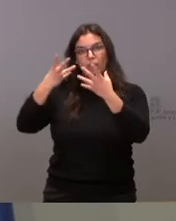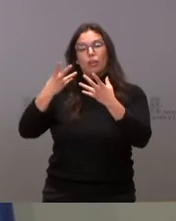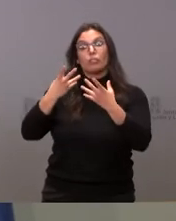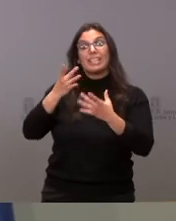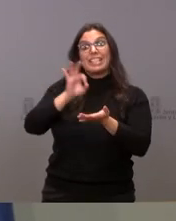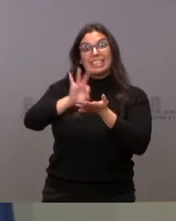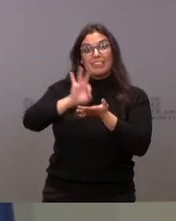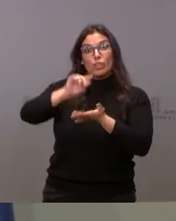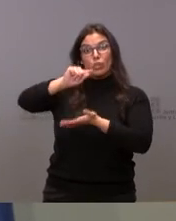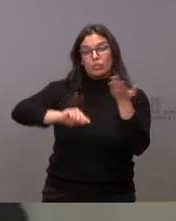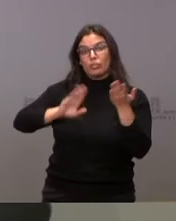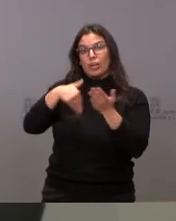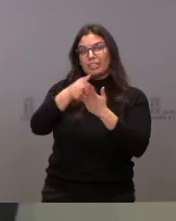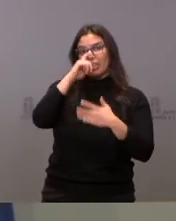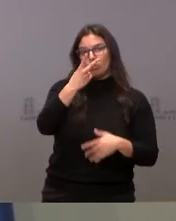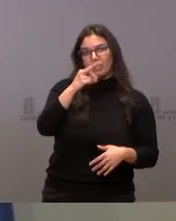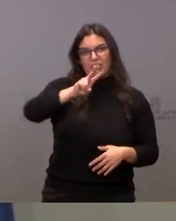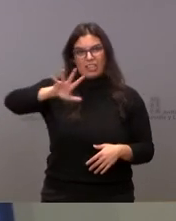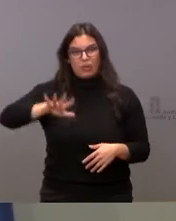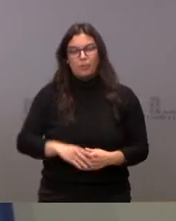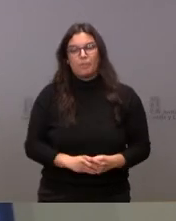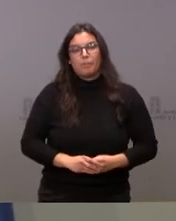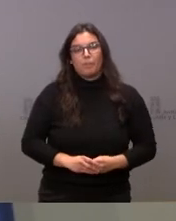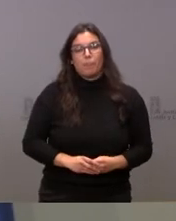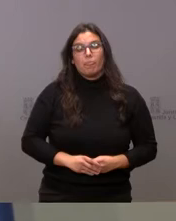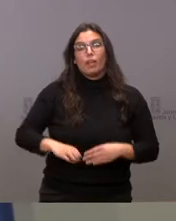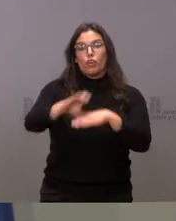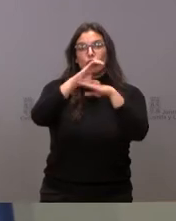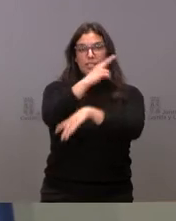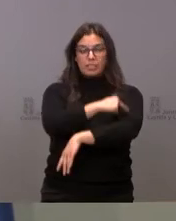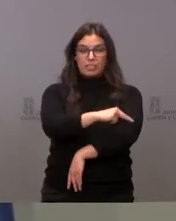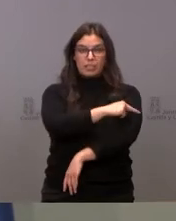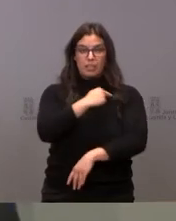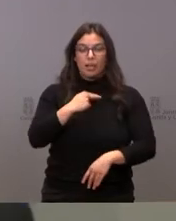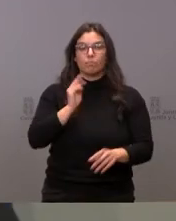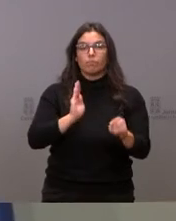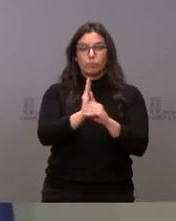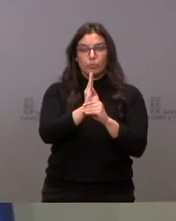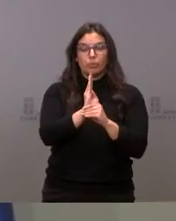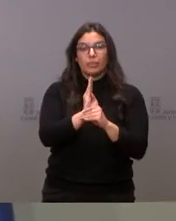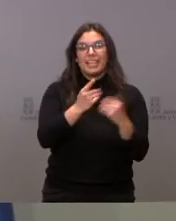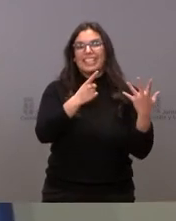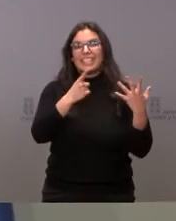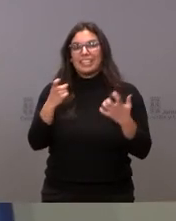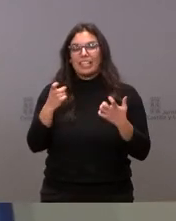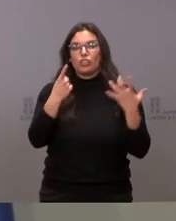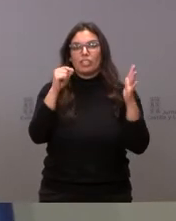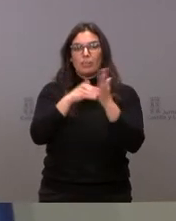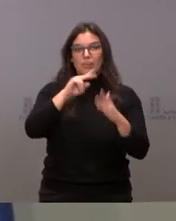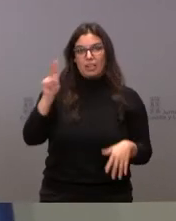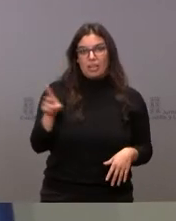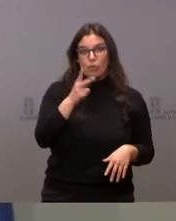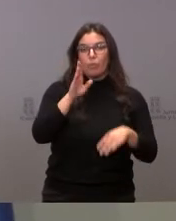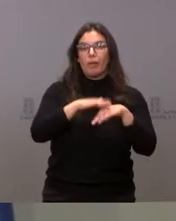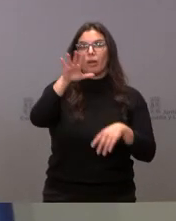el año 2025. La Consejería de Sanidad destina 660.000 euros para la